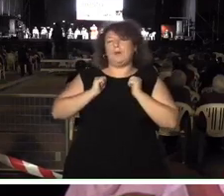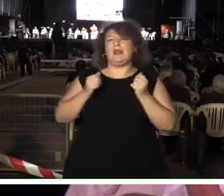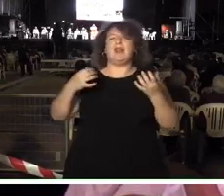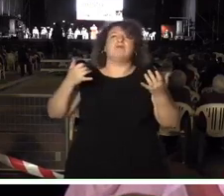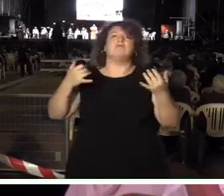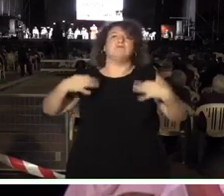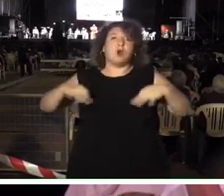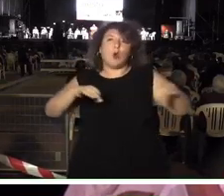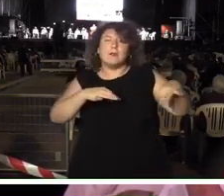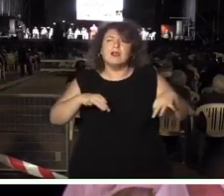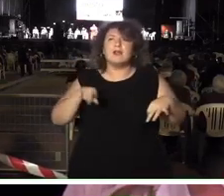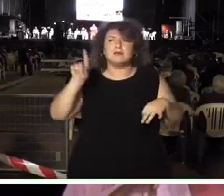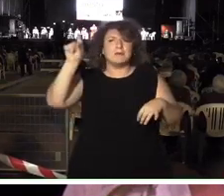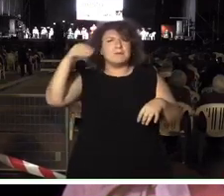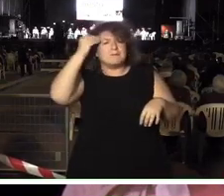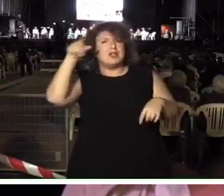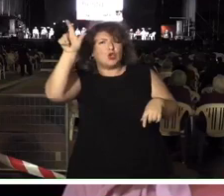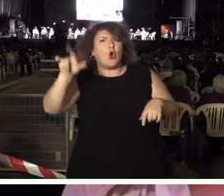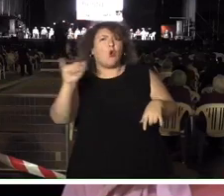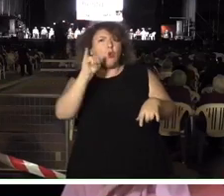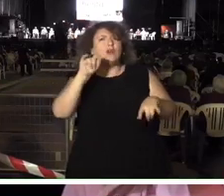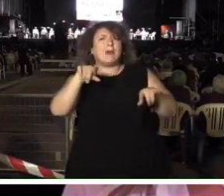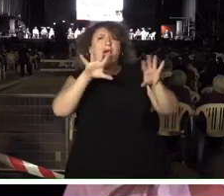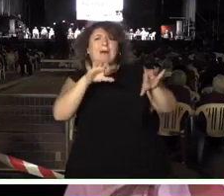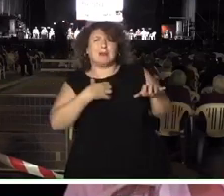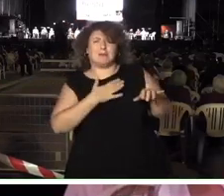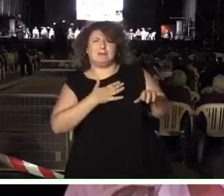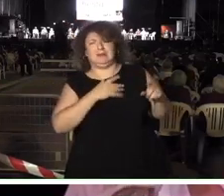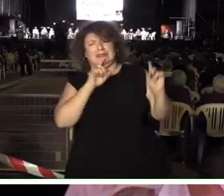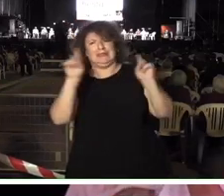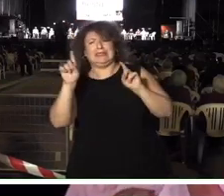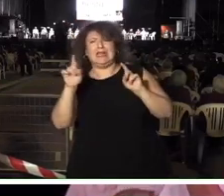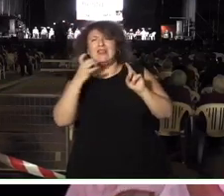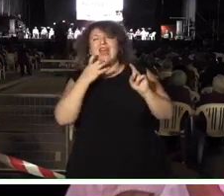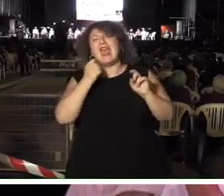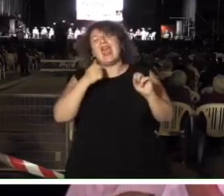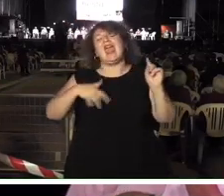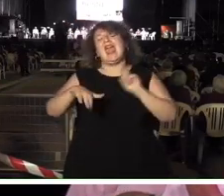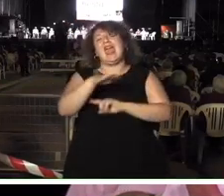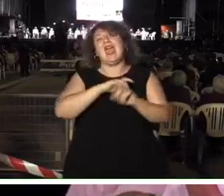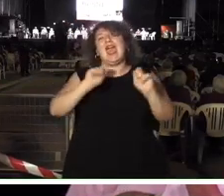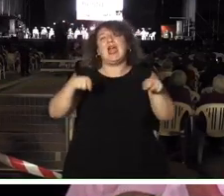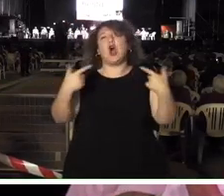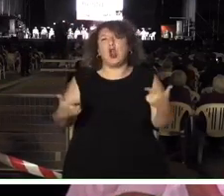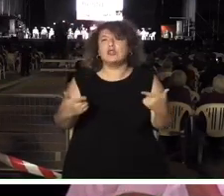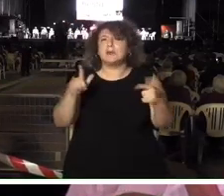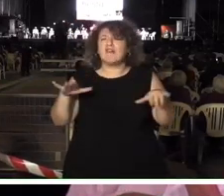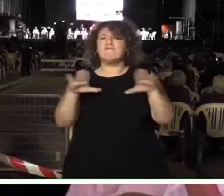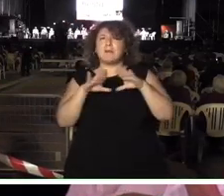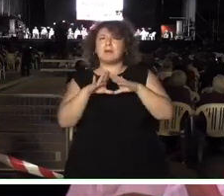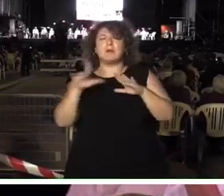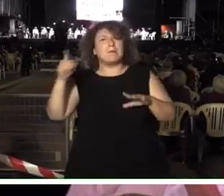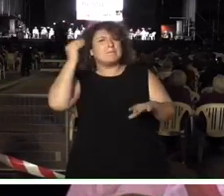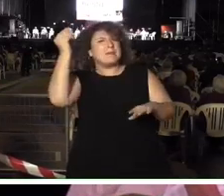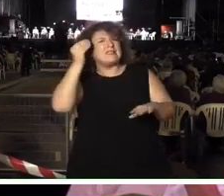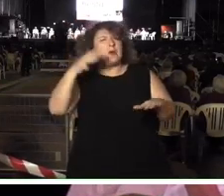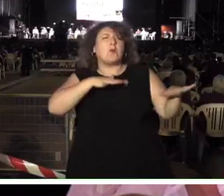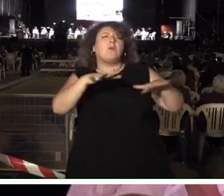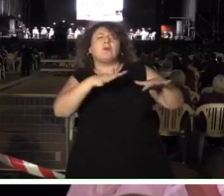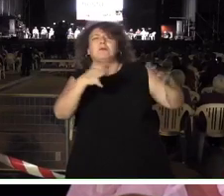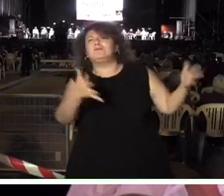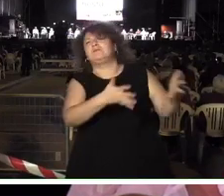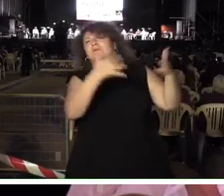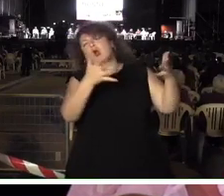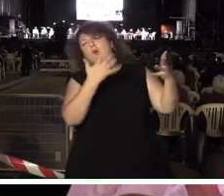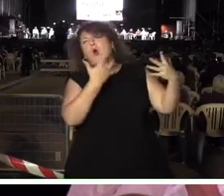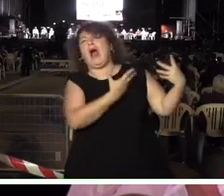de ecologismo. No es que Julio no supiera de ecologismo o no supiera de feminismo, pero pensaba que eran movimientos que